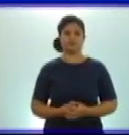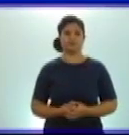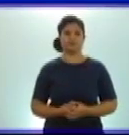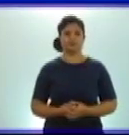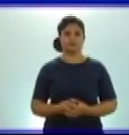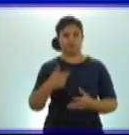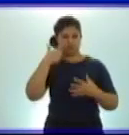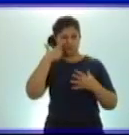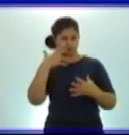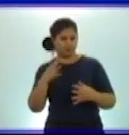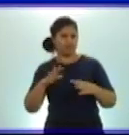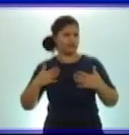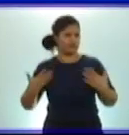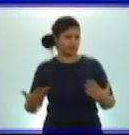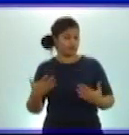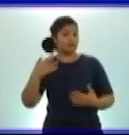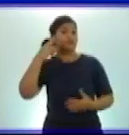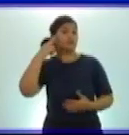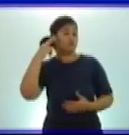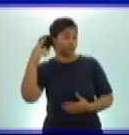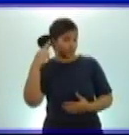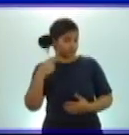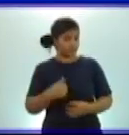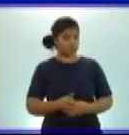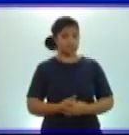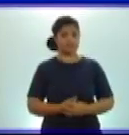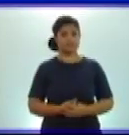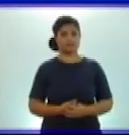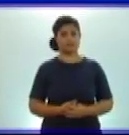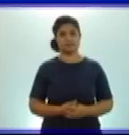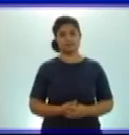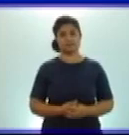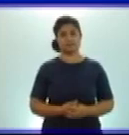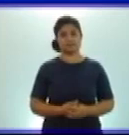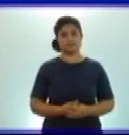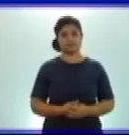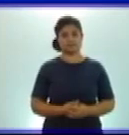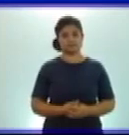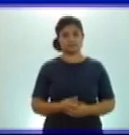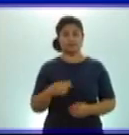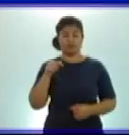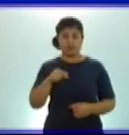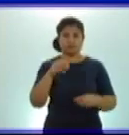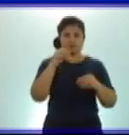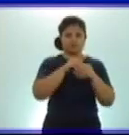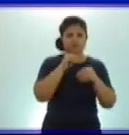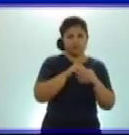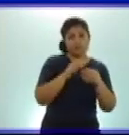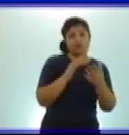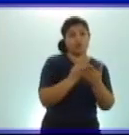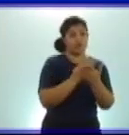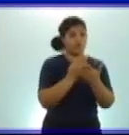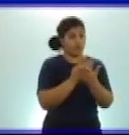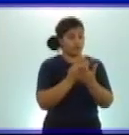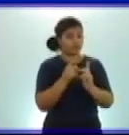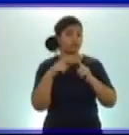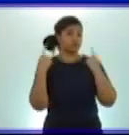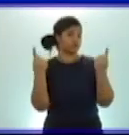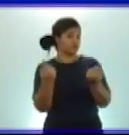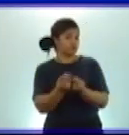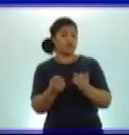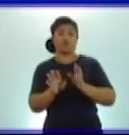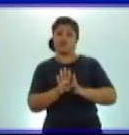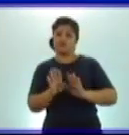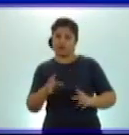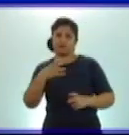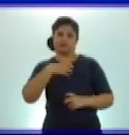presentar un ejemplo que no puse en la diapo, pero que está en el cuaderno de ustedes, insisto, todos tenemos, todos los niños